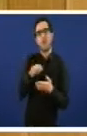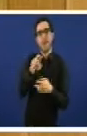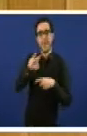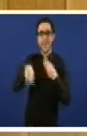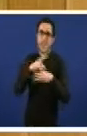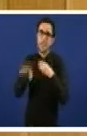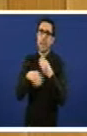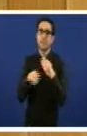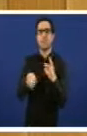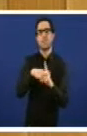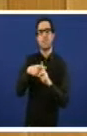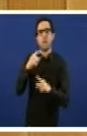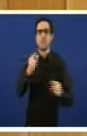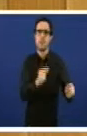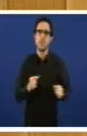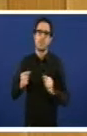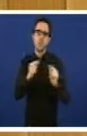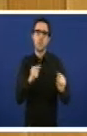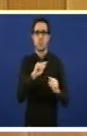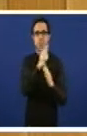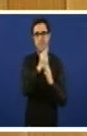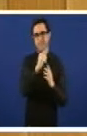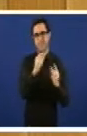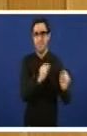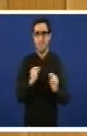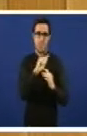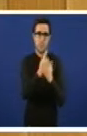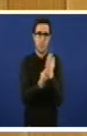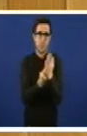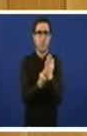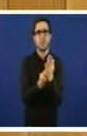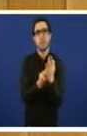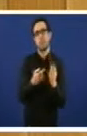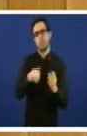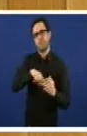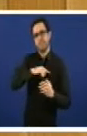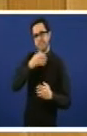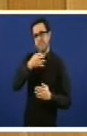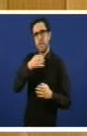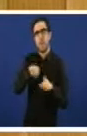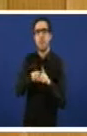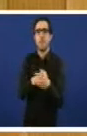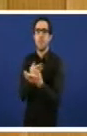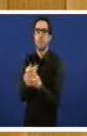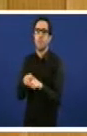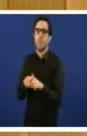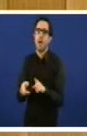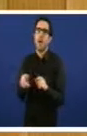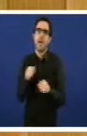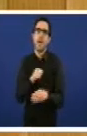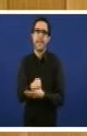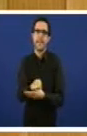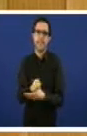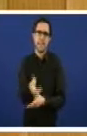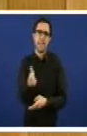mantivemos no debate orzamentario a restaurar, señorías, a garantía formal dos dereitos sanitarios para toda